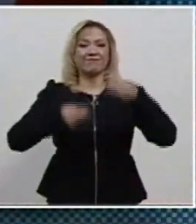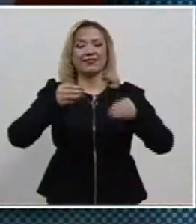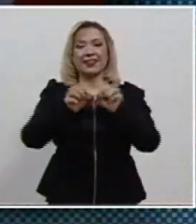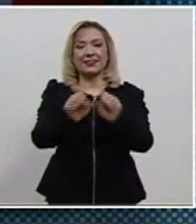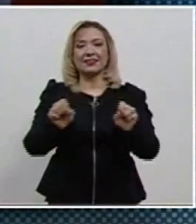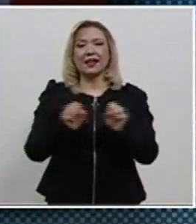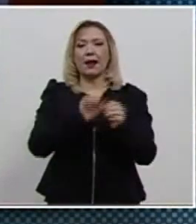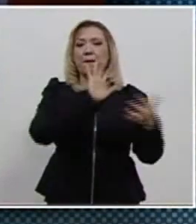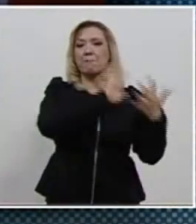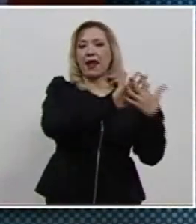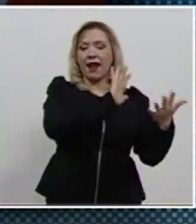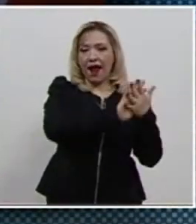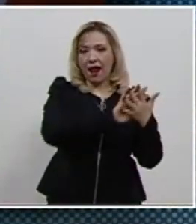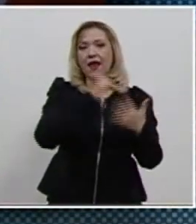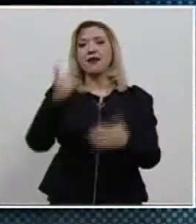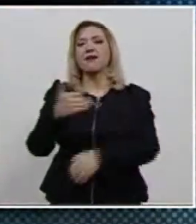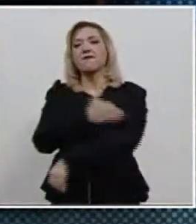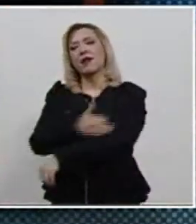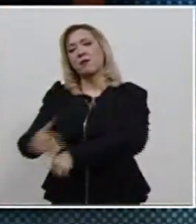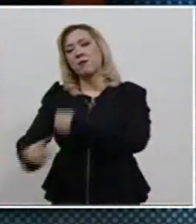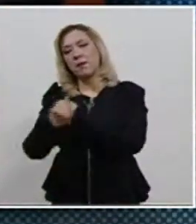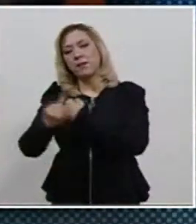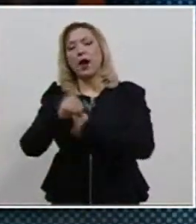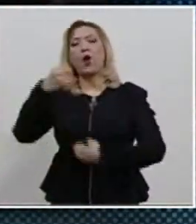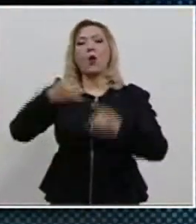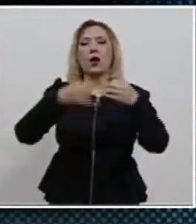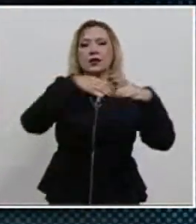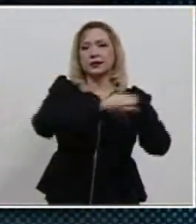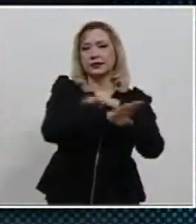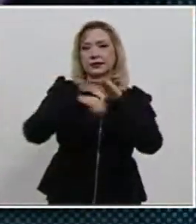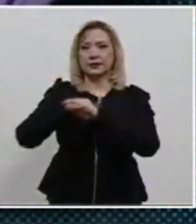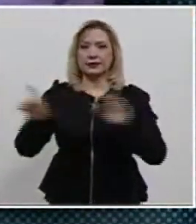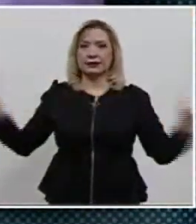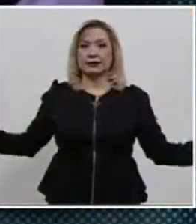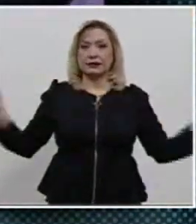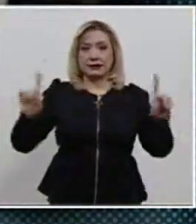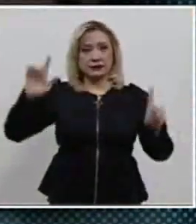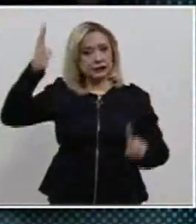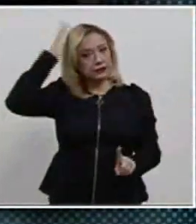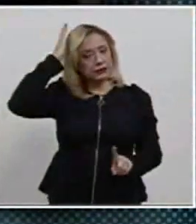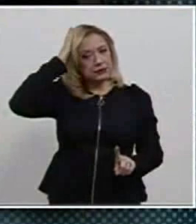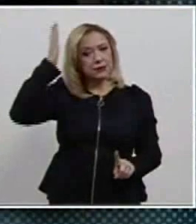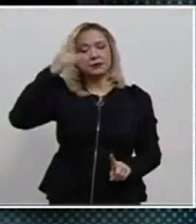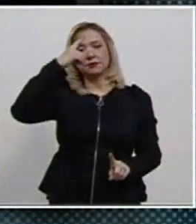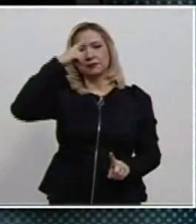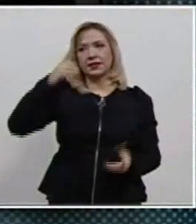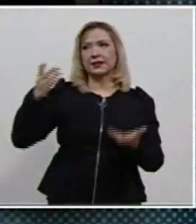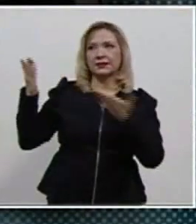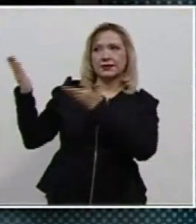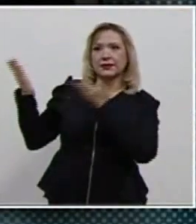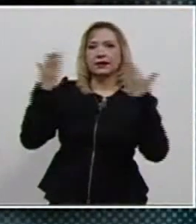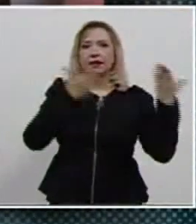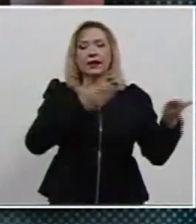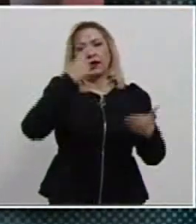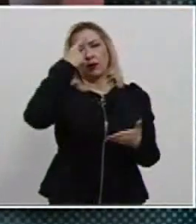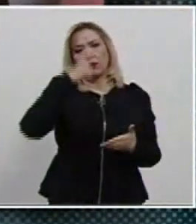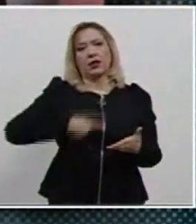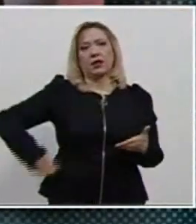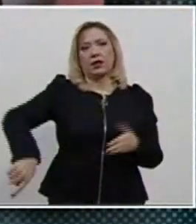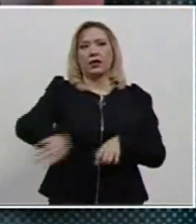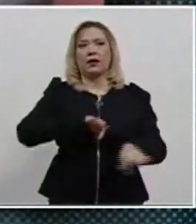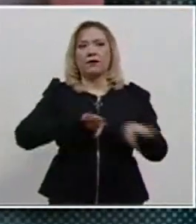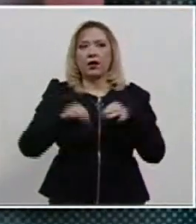penales y familiares de los juzgados en la materia, las cuales recorrió para conocer las necesidades del personal.